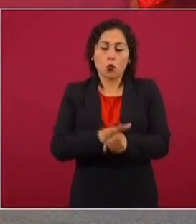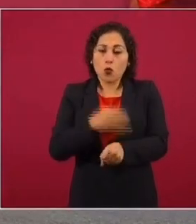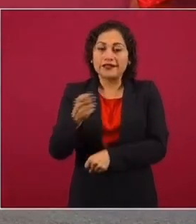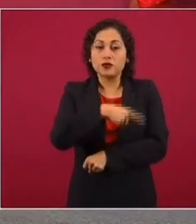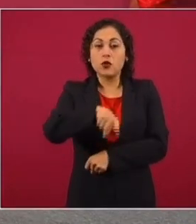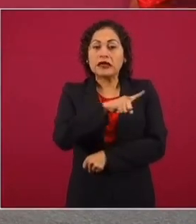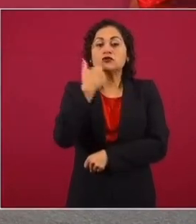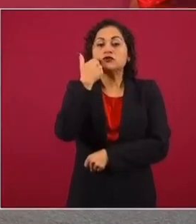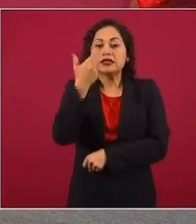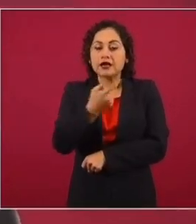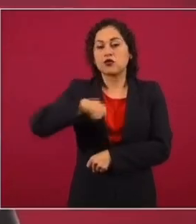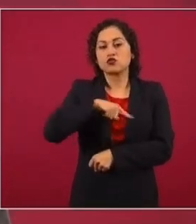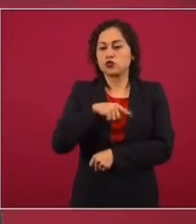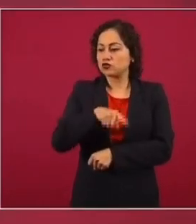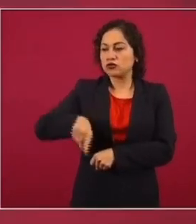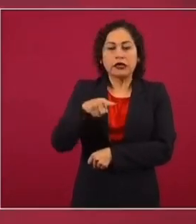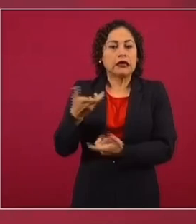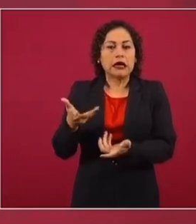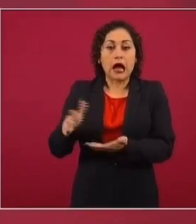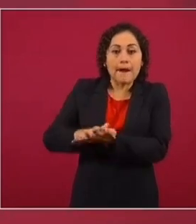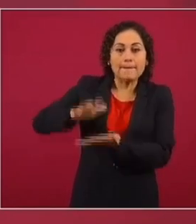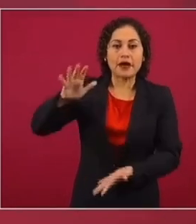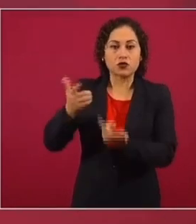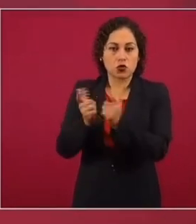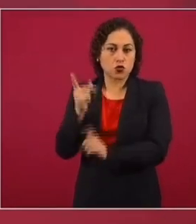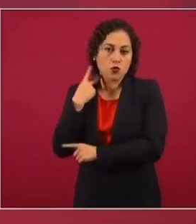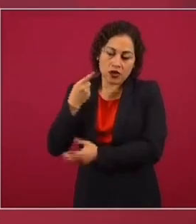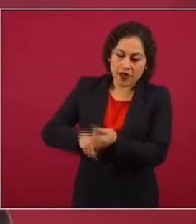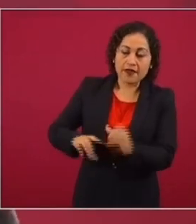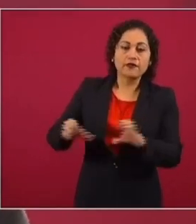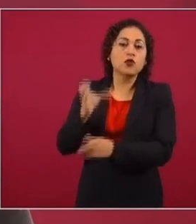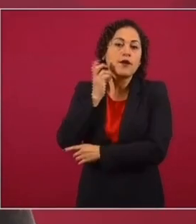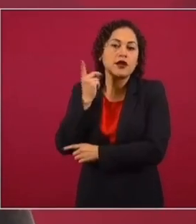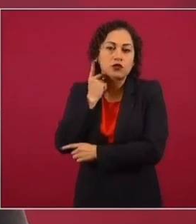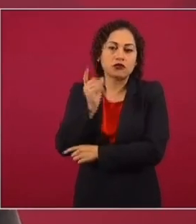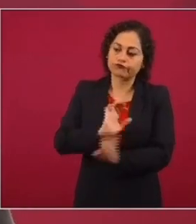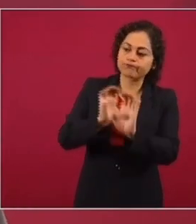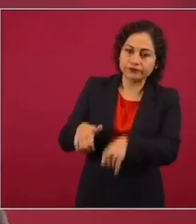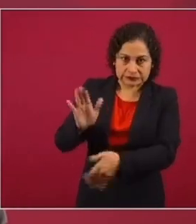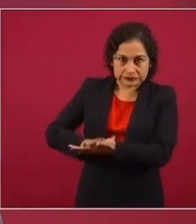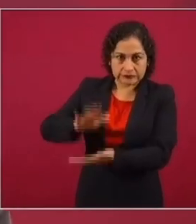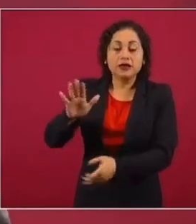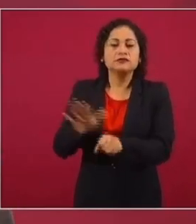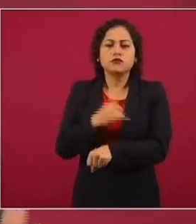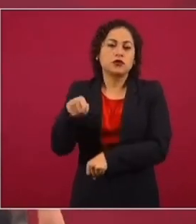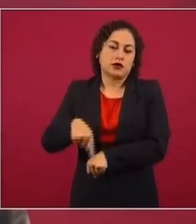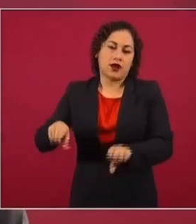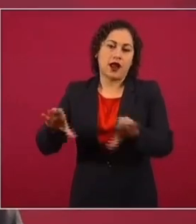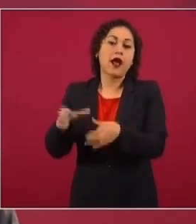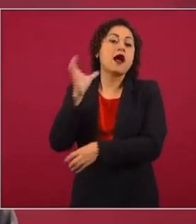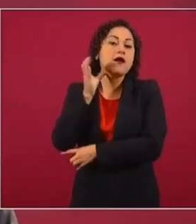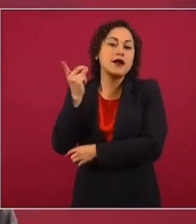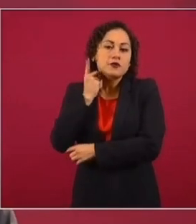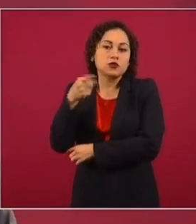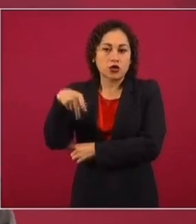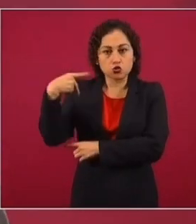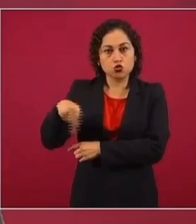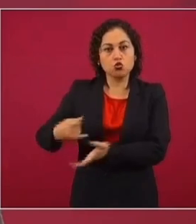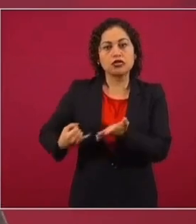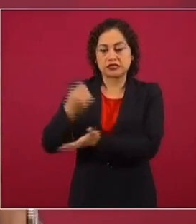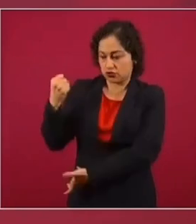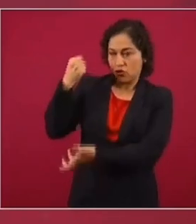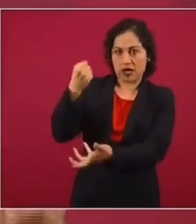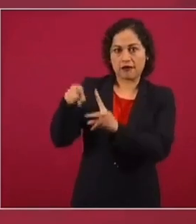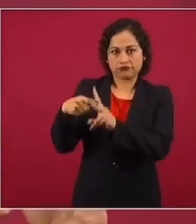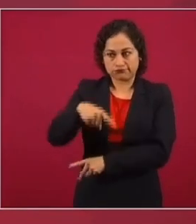de Diputados. ¿Por qué? Bueno, porque la Cámara de Diputados tiene la facultad exclusiva de aprobar el presupuesto. Y lo que